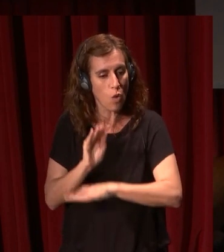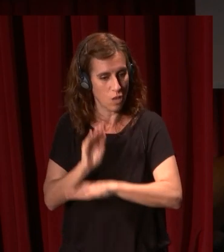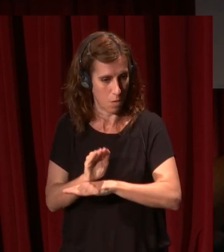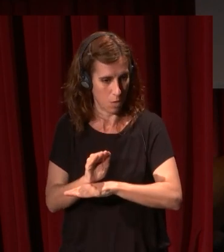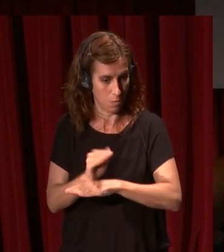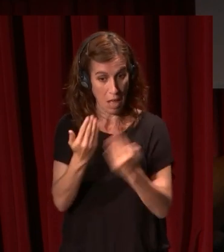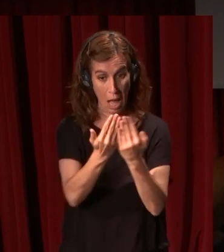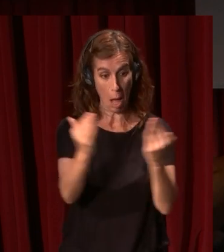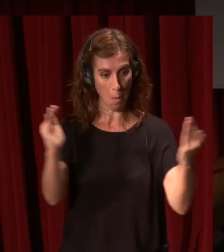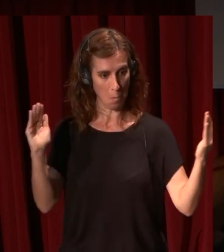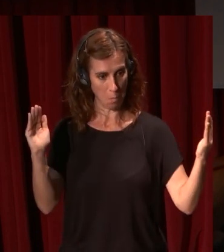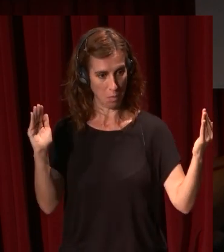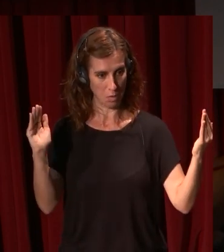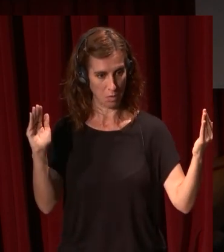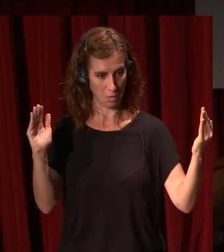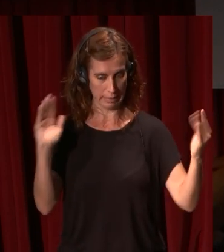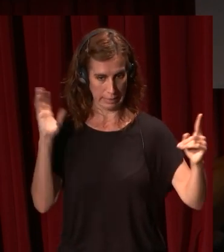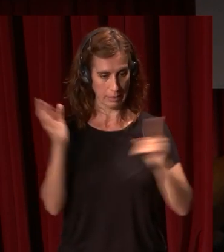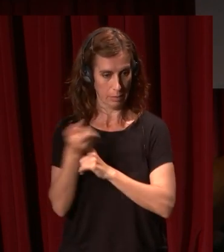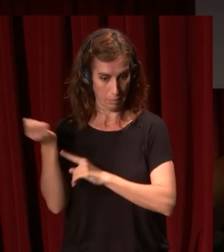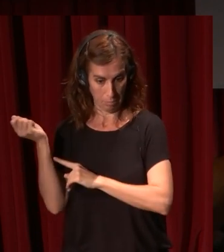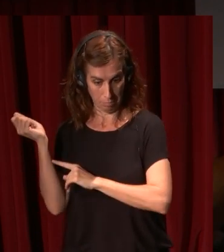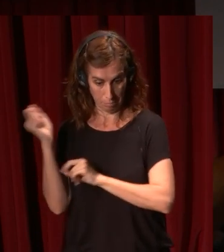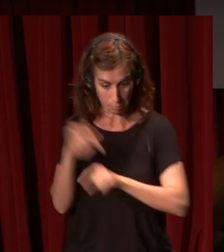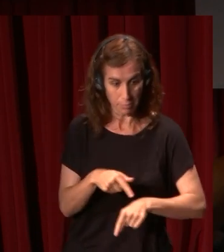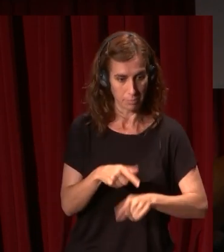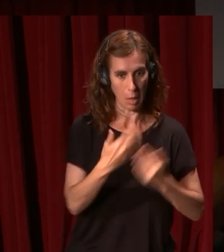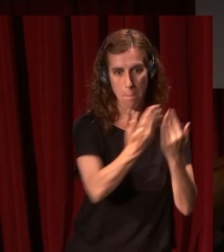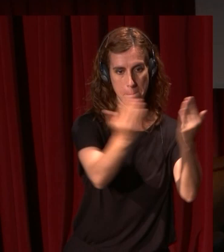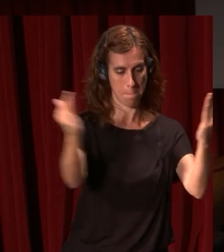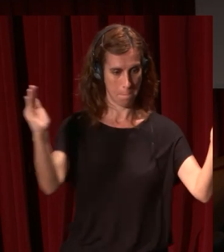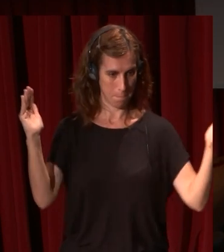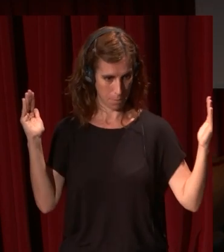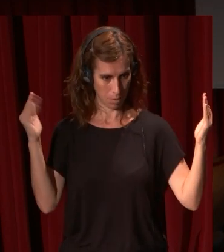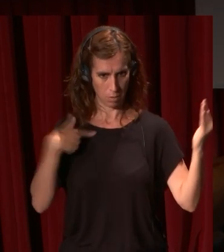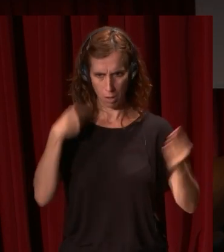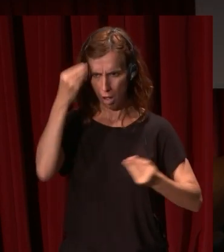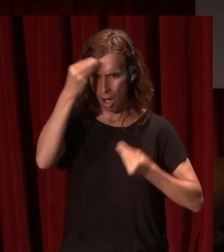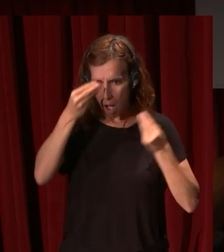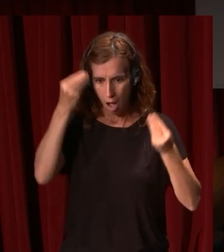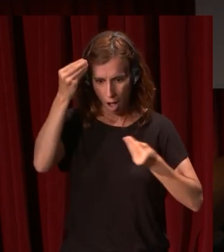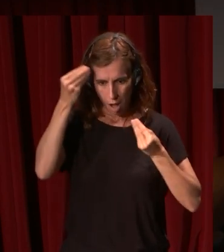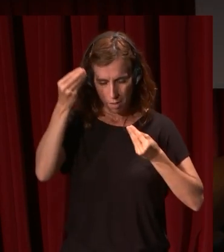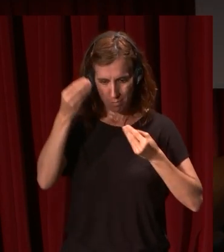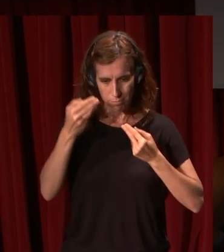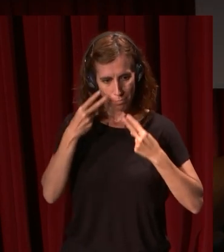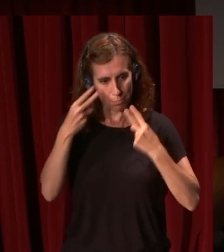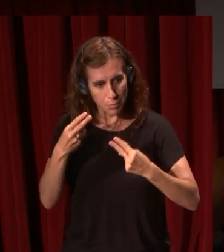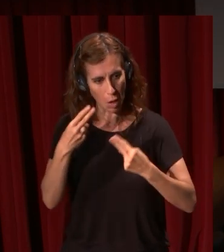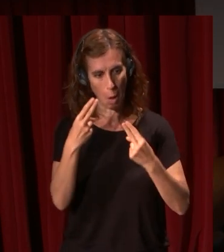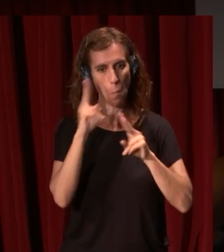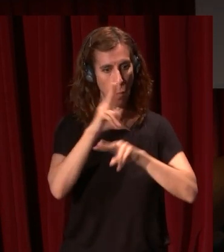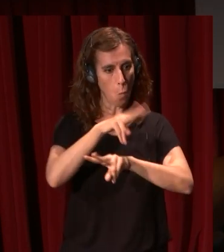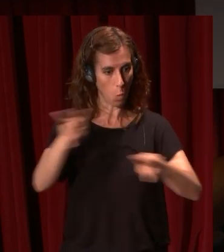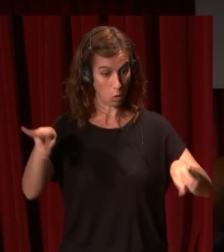que uno consigue traer y colgar de las paredes cuestiones en las que lleva mucho tiempo pensando cuando visita museos a mí siempre